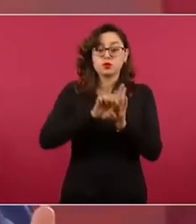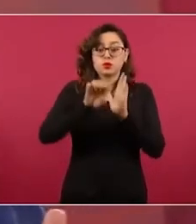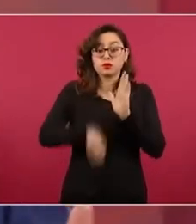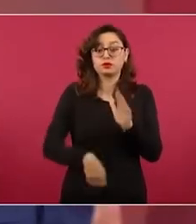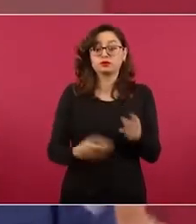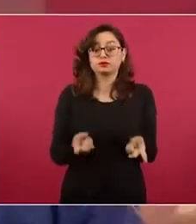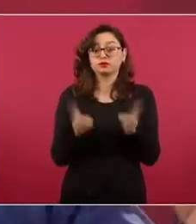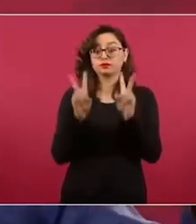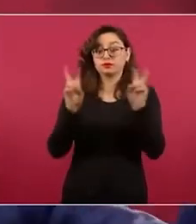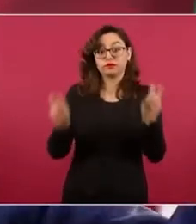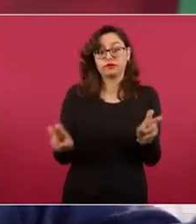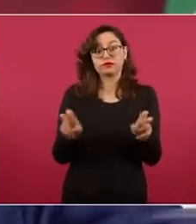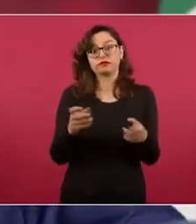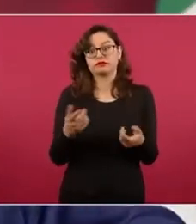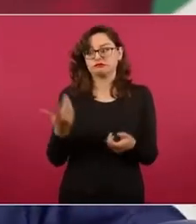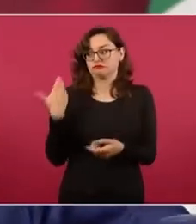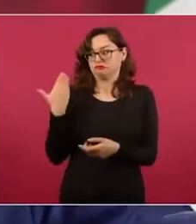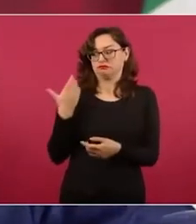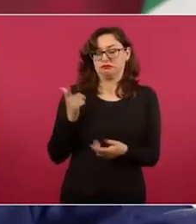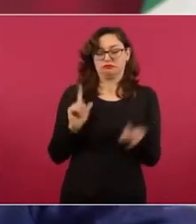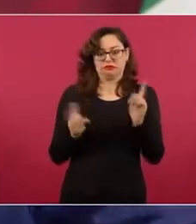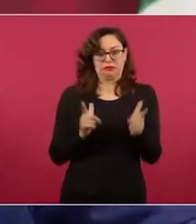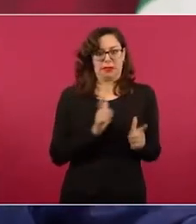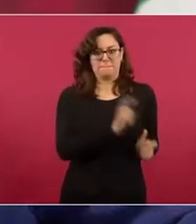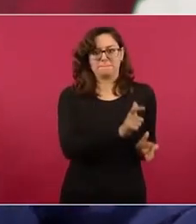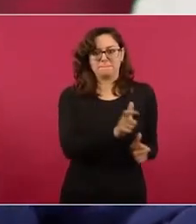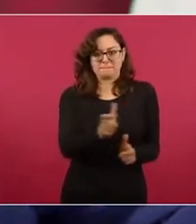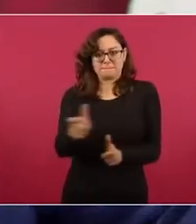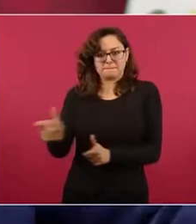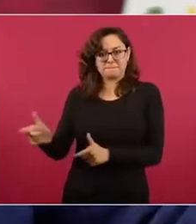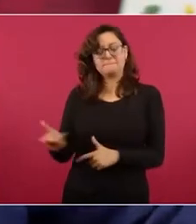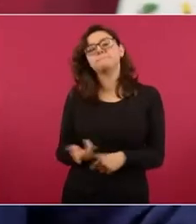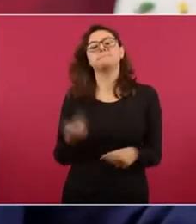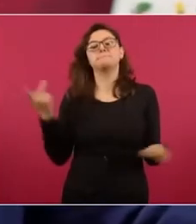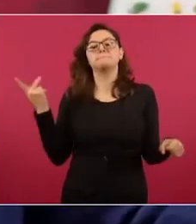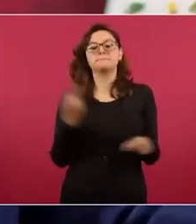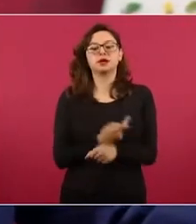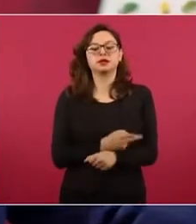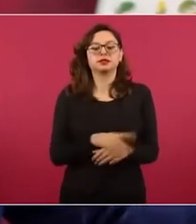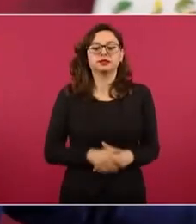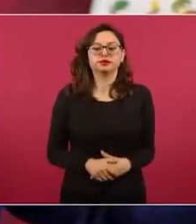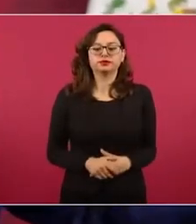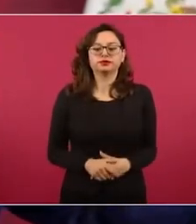Una postura para que se regularice